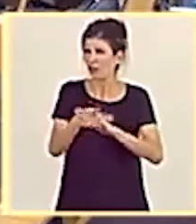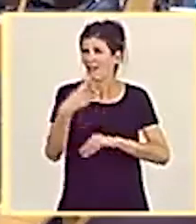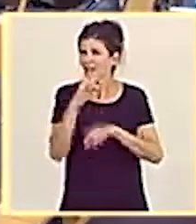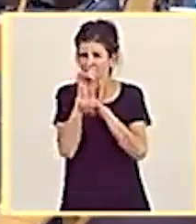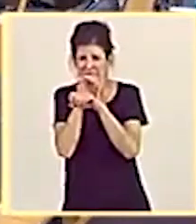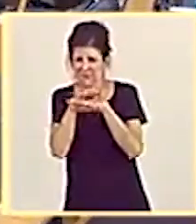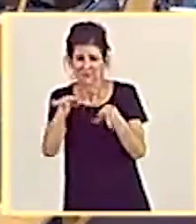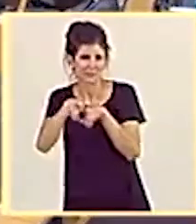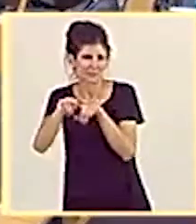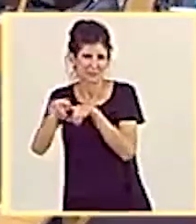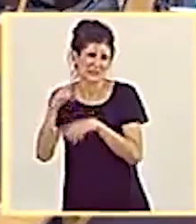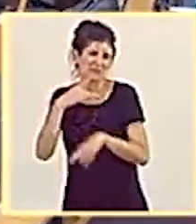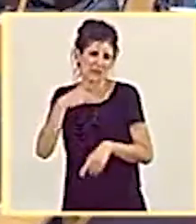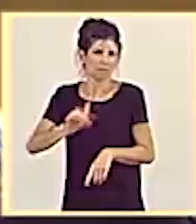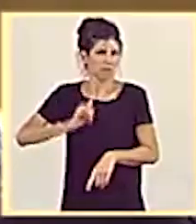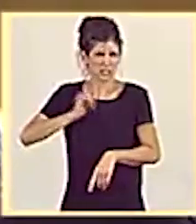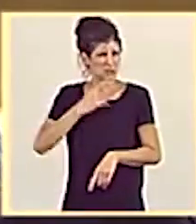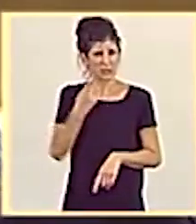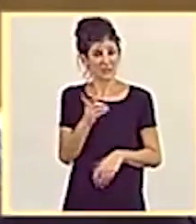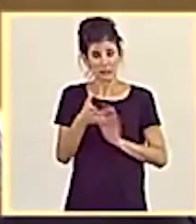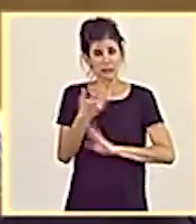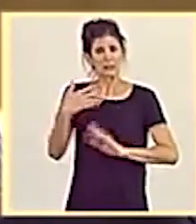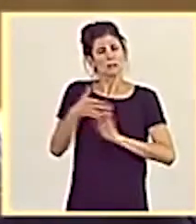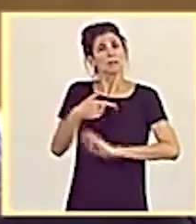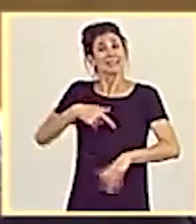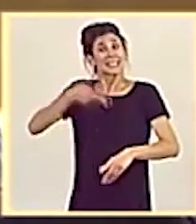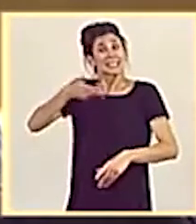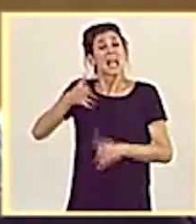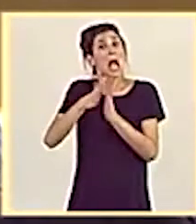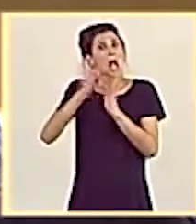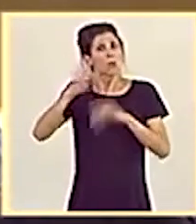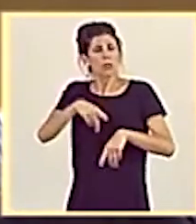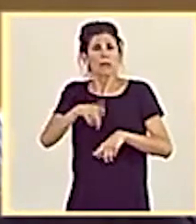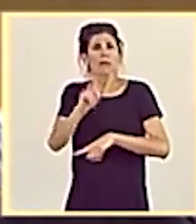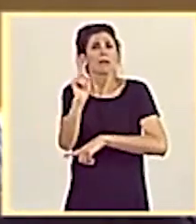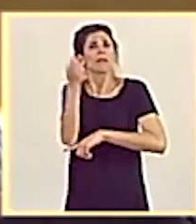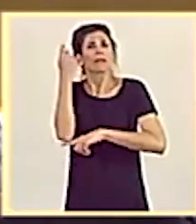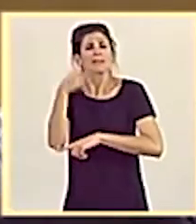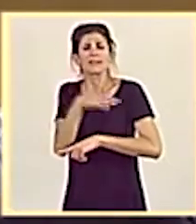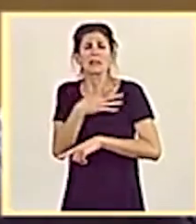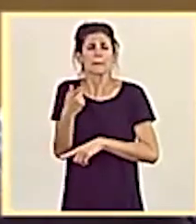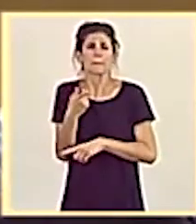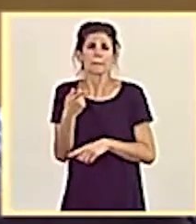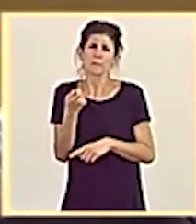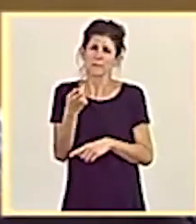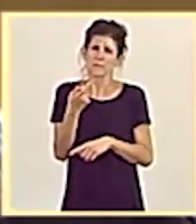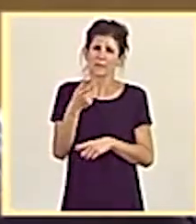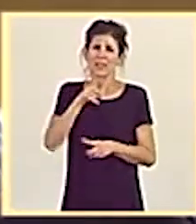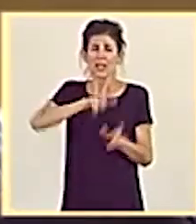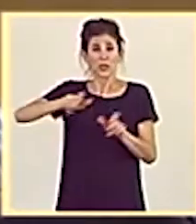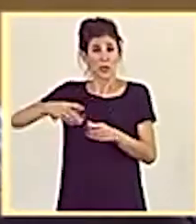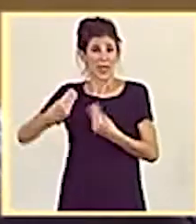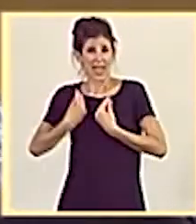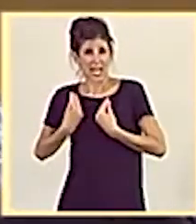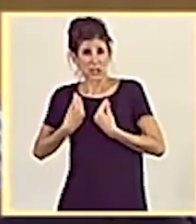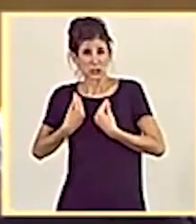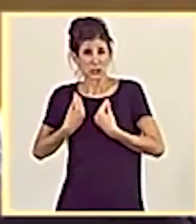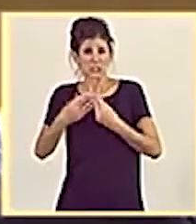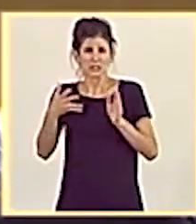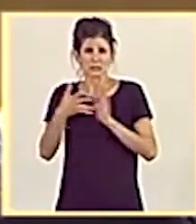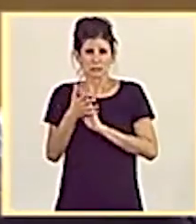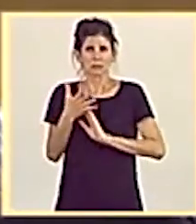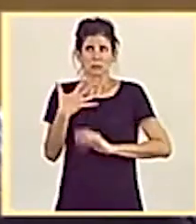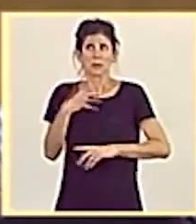Parlamentario Socialista, este importante acuerdo alcanzado, además de reforzar la confianza de los ciudadanos en la